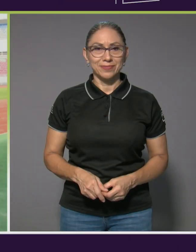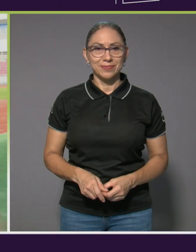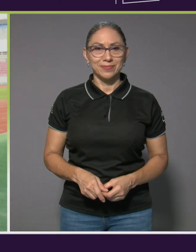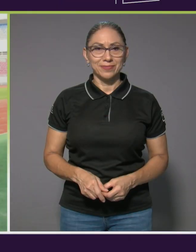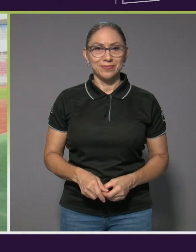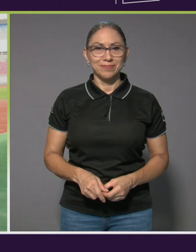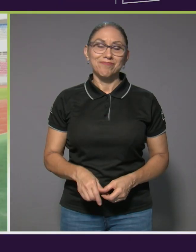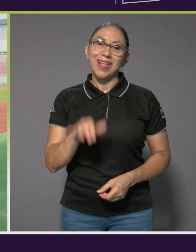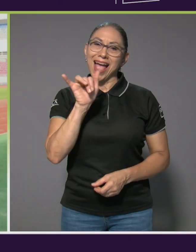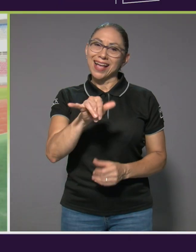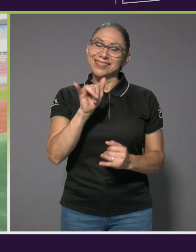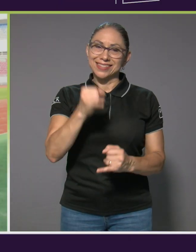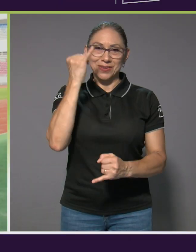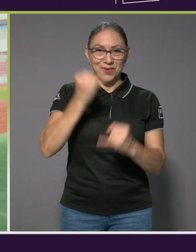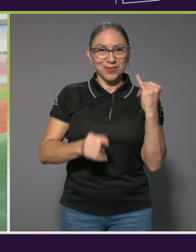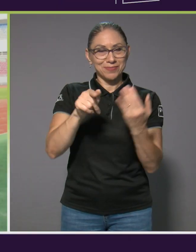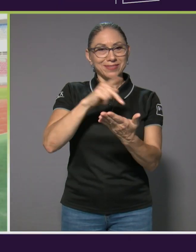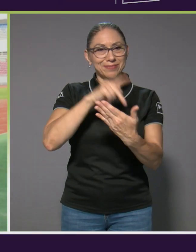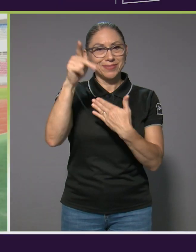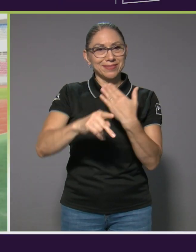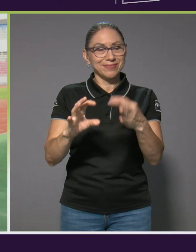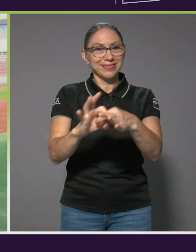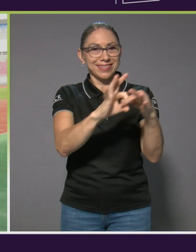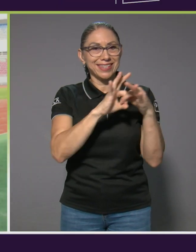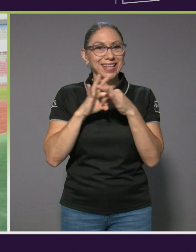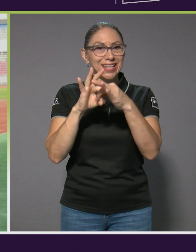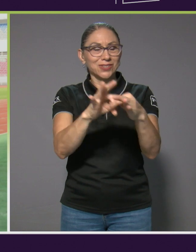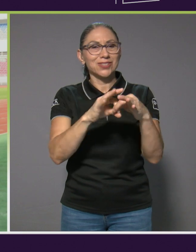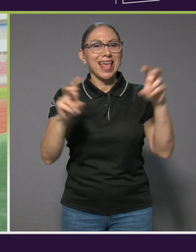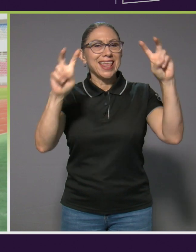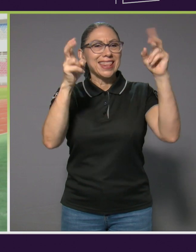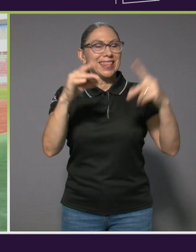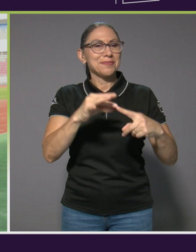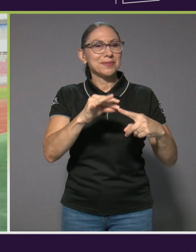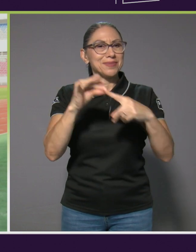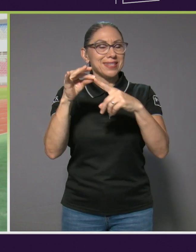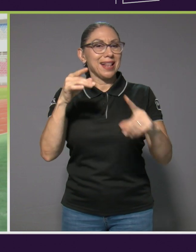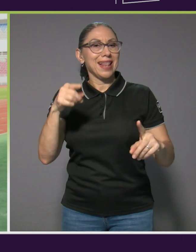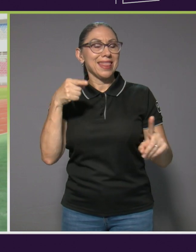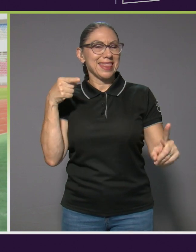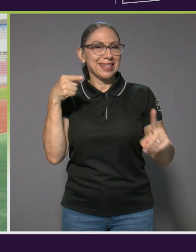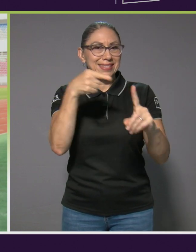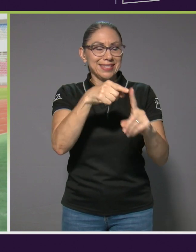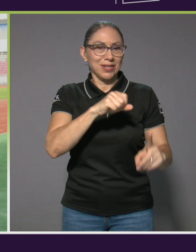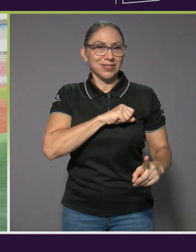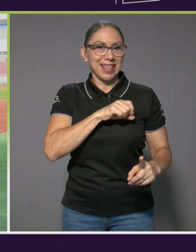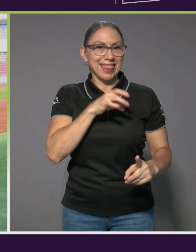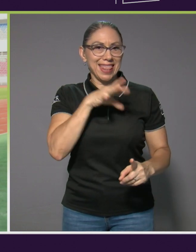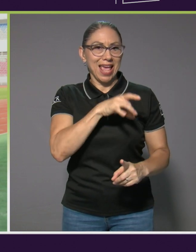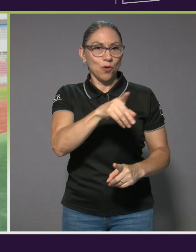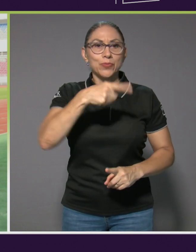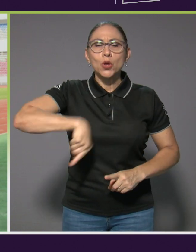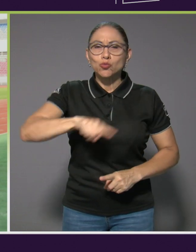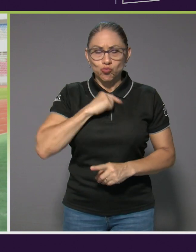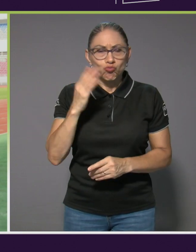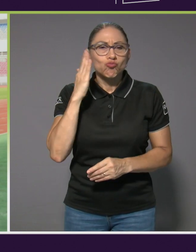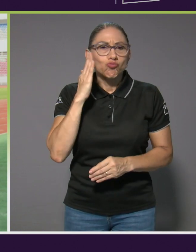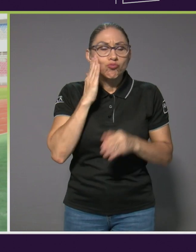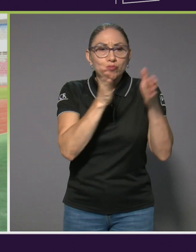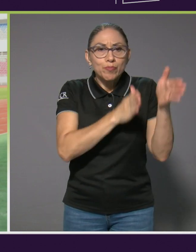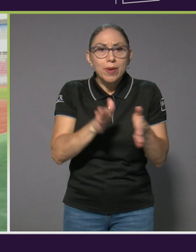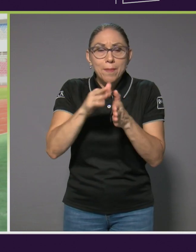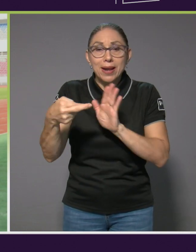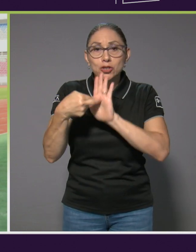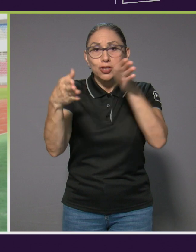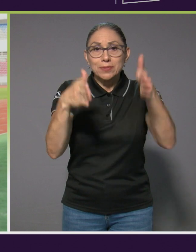Así concluimos esta edición de Nexos de nuestra serie especial Destino Santiago, en la que hemos conocido la preparación de nuestra delegación